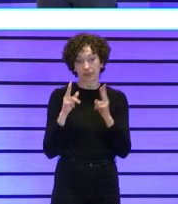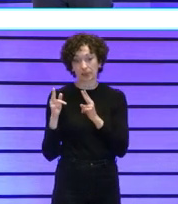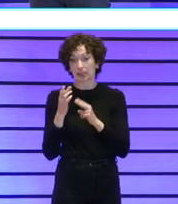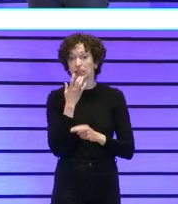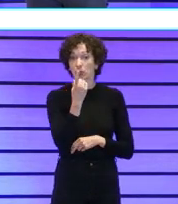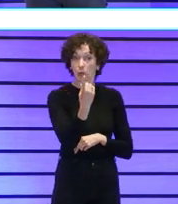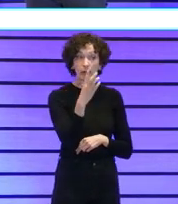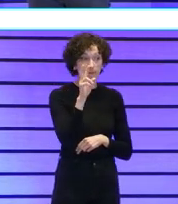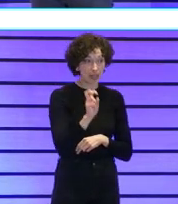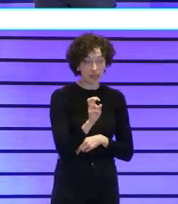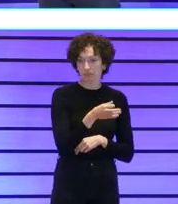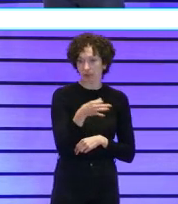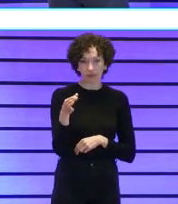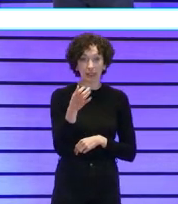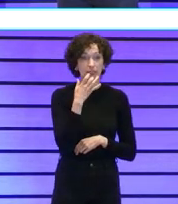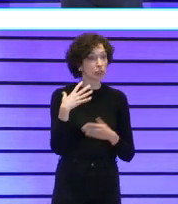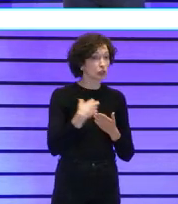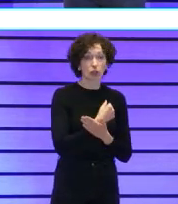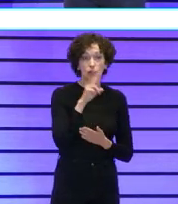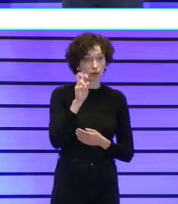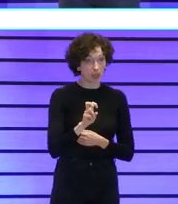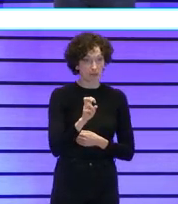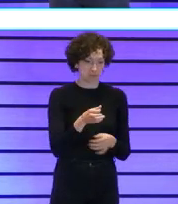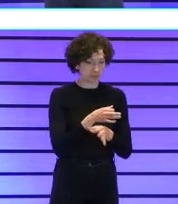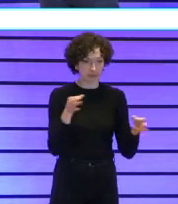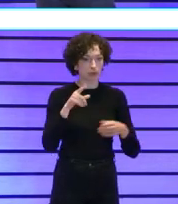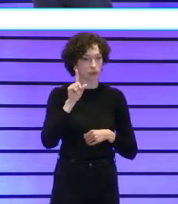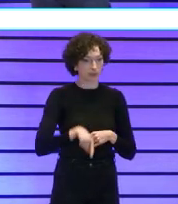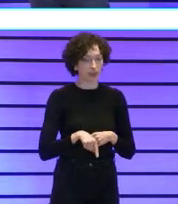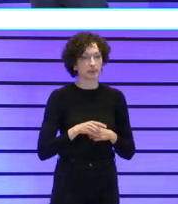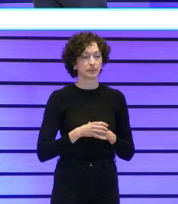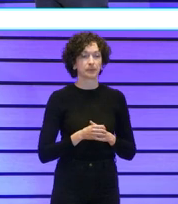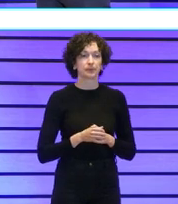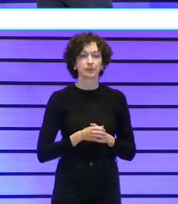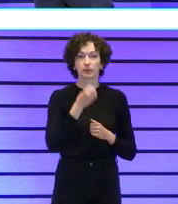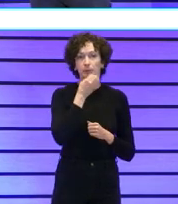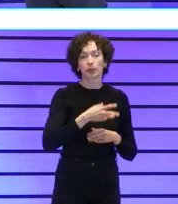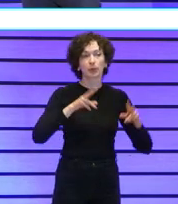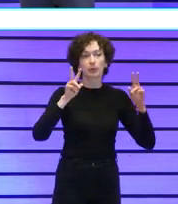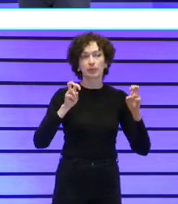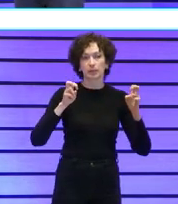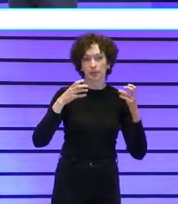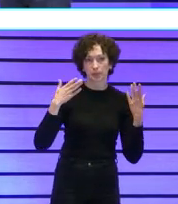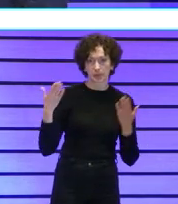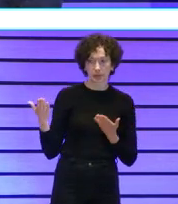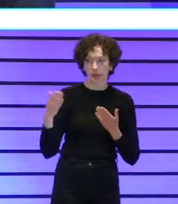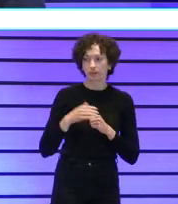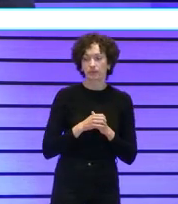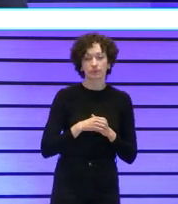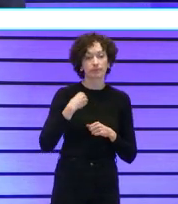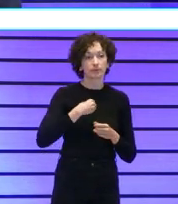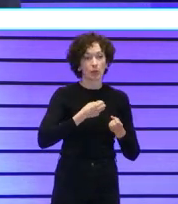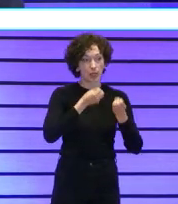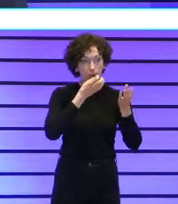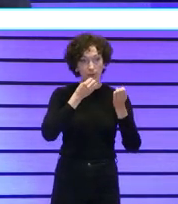uno pues perfecto y si os valen todos pues perfecto también bueno el tema es la la descentralización de la